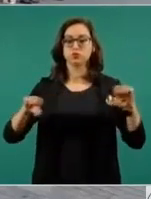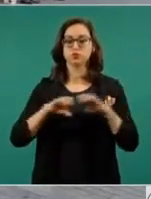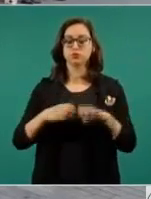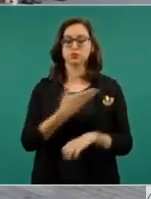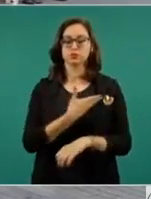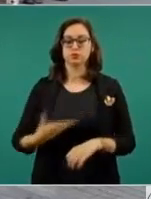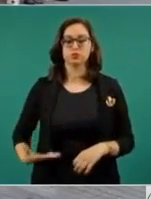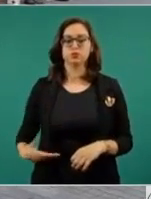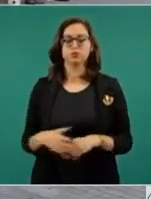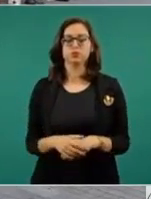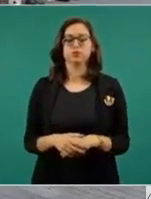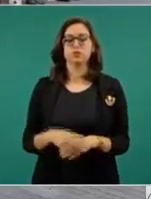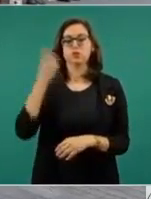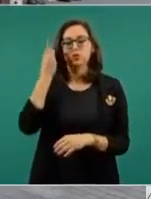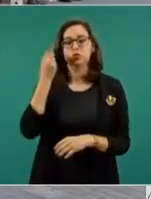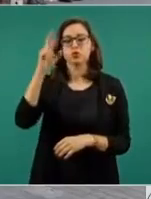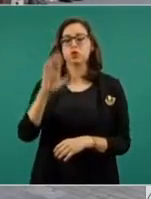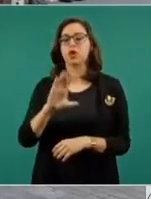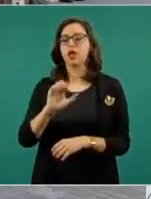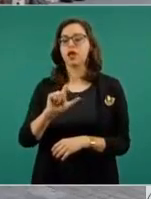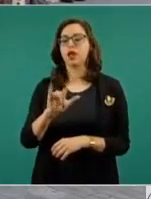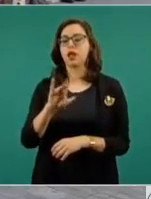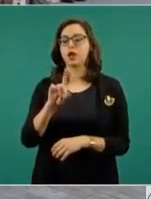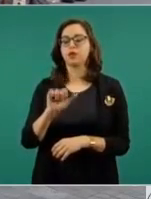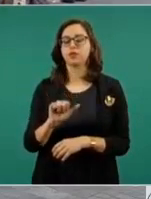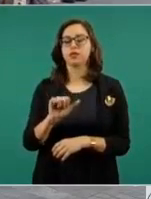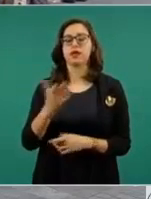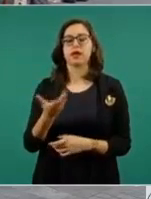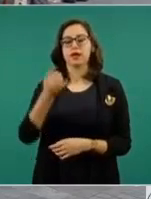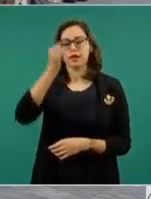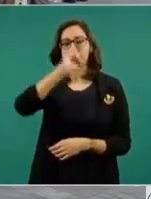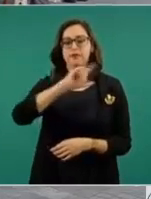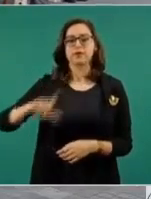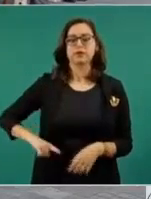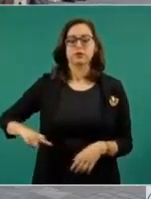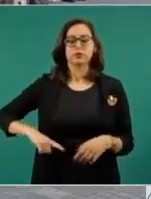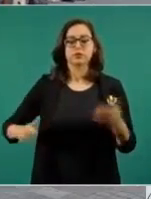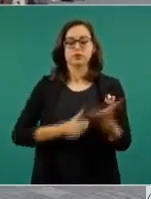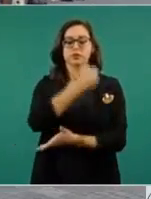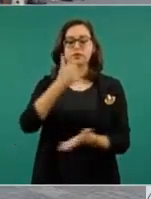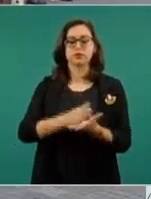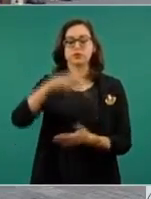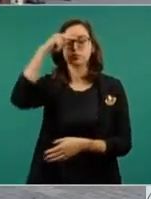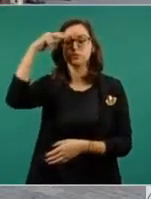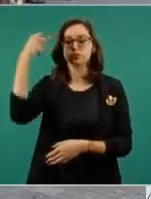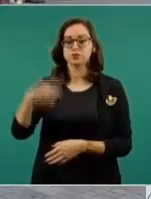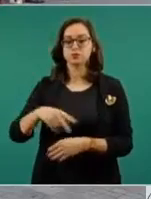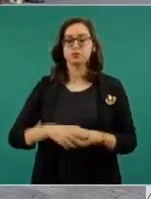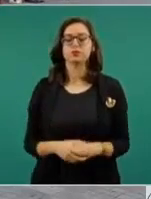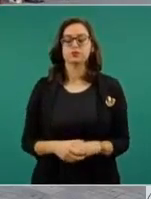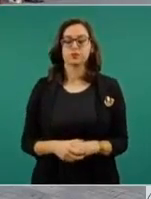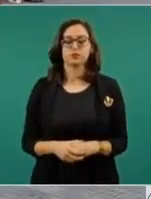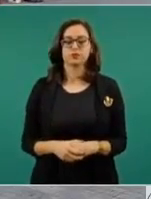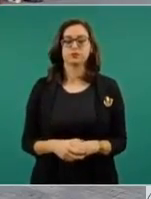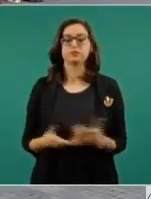Doctora Claudia Sheinbaum Pardo, Jefa de Gobierno de la Ciudad de México. Respetables Ministros,